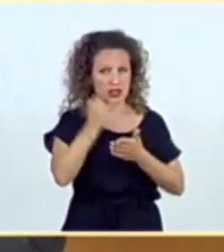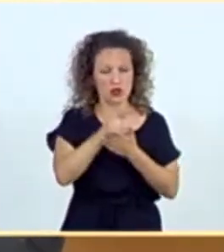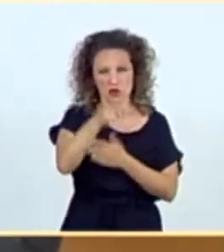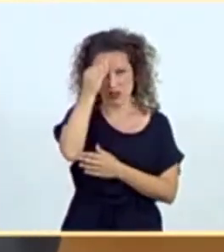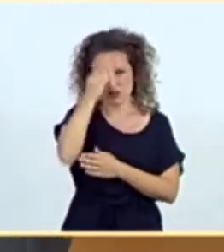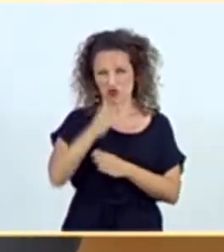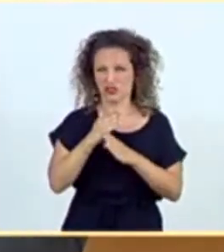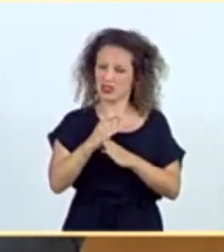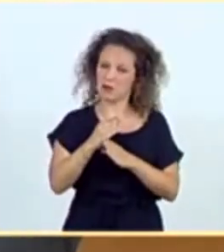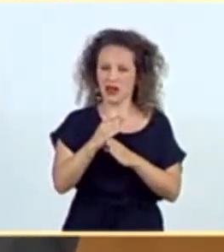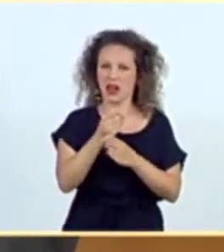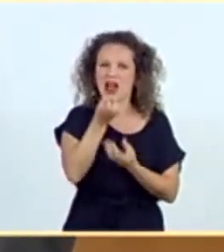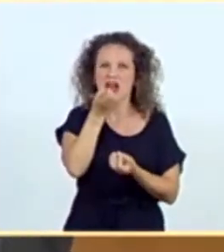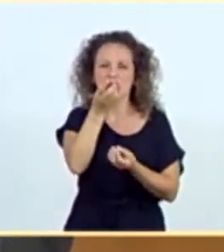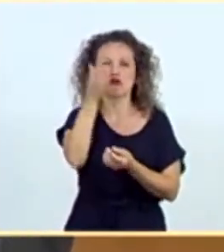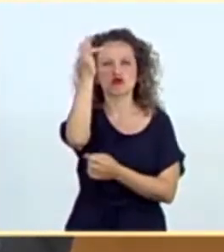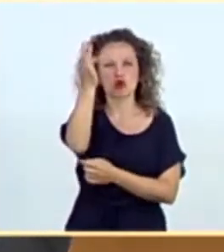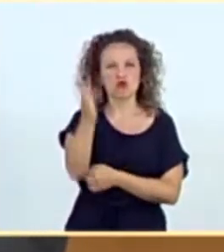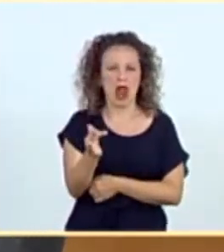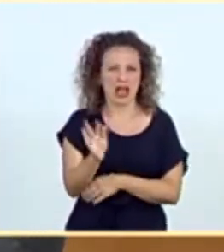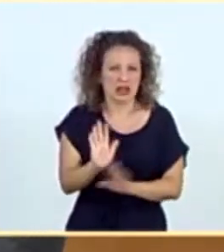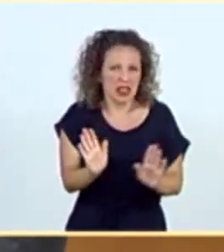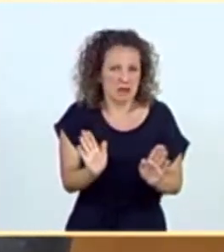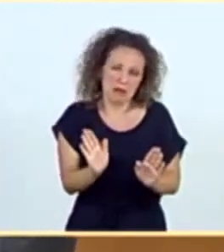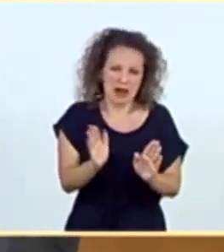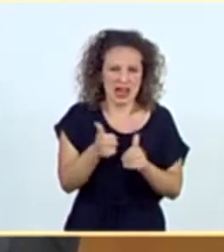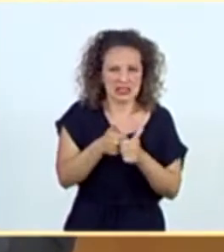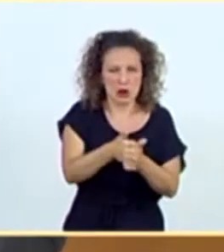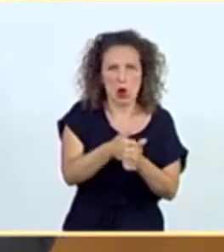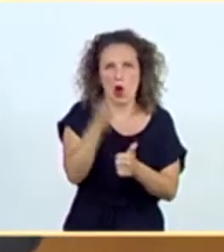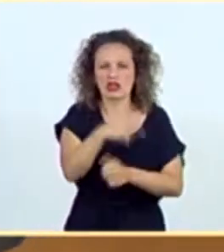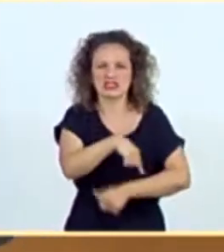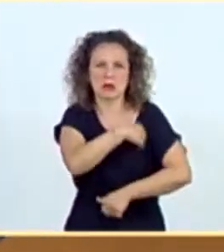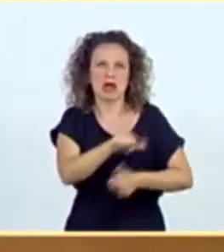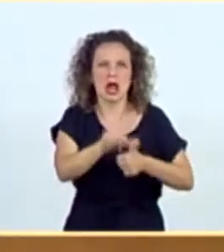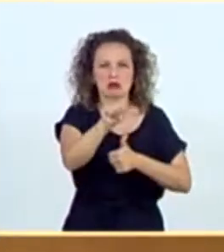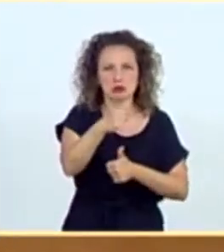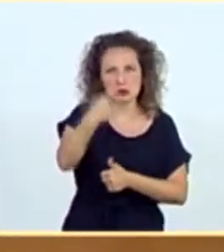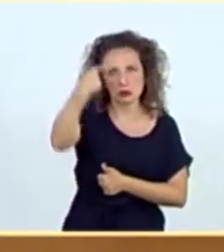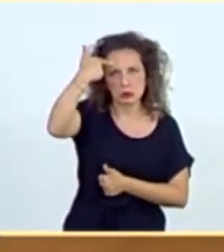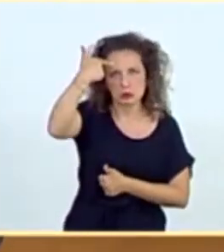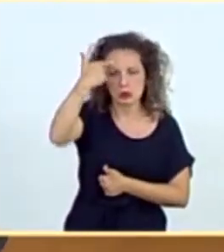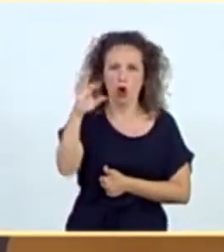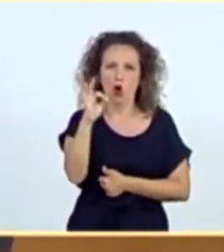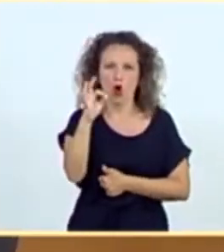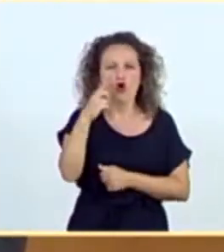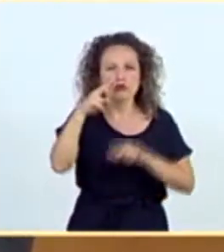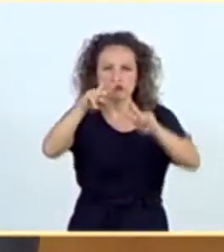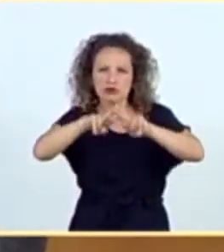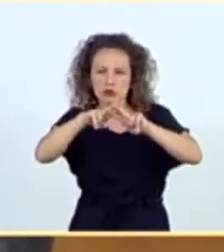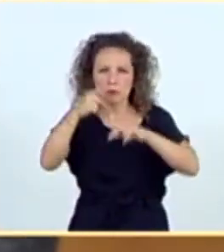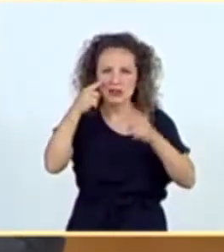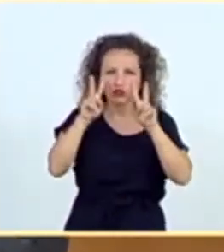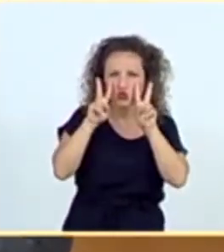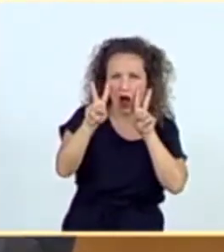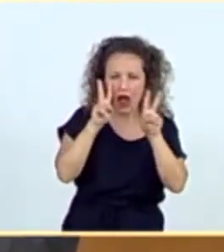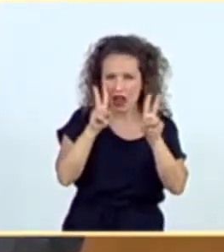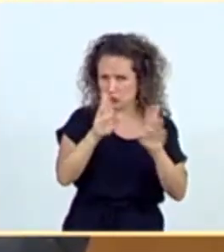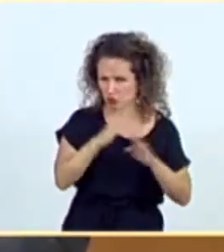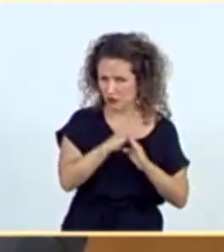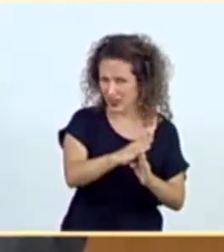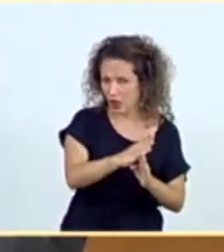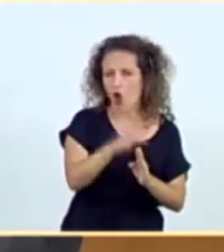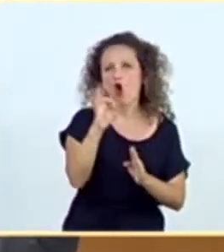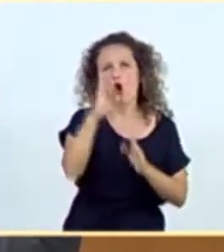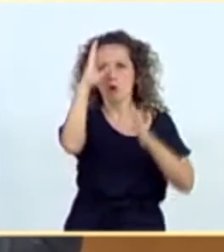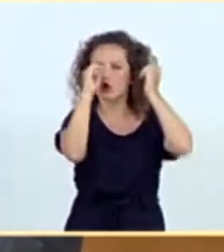declaración responsable, un formulario para seguimiento, una toma de temperatura y un control visual? ¿Va a establecer nuevos protocolos,